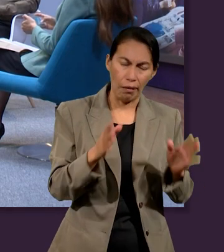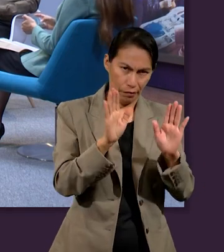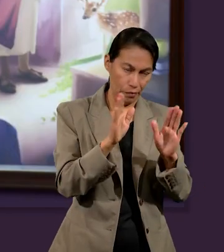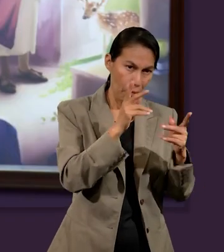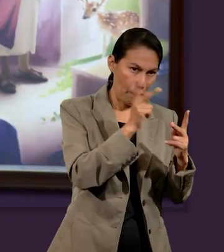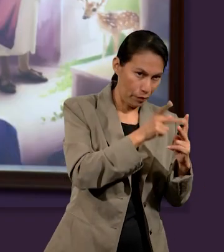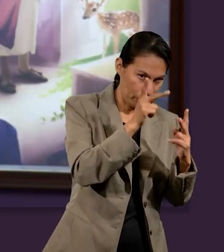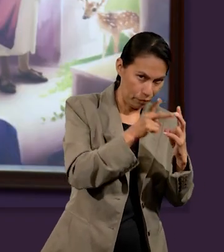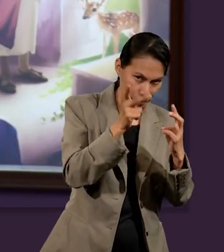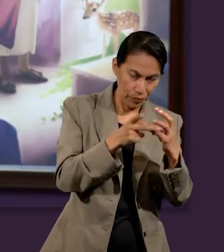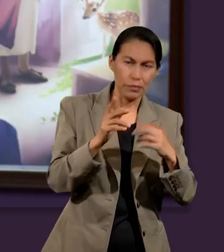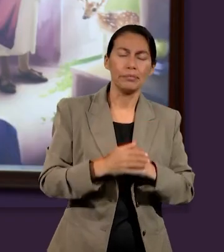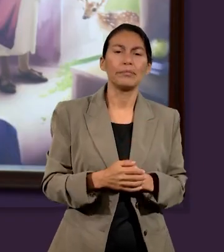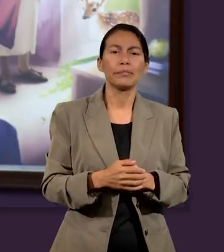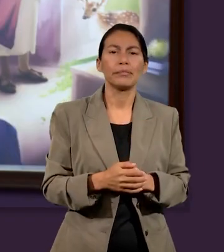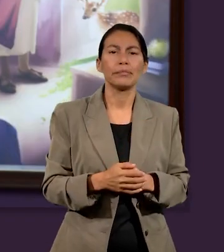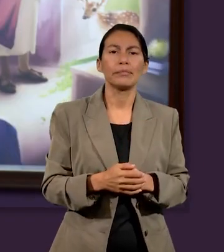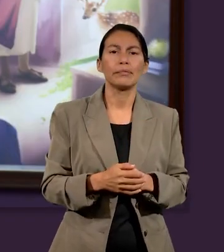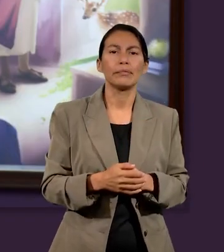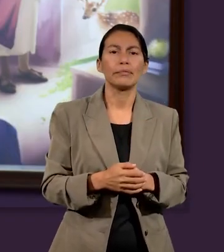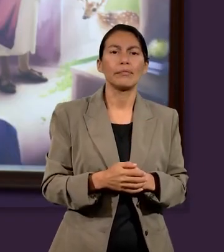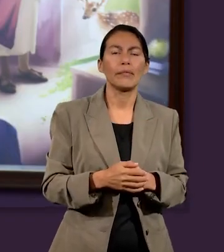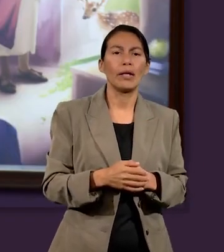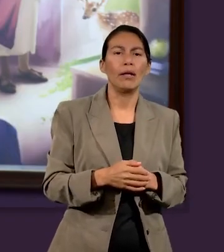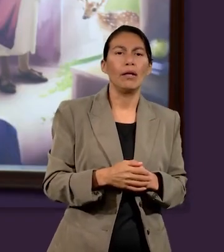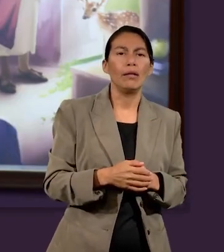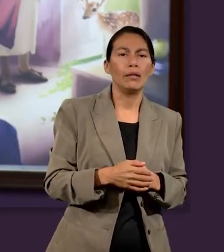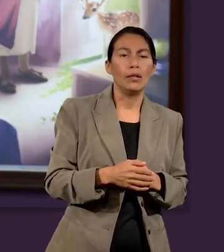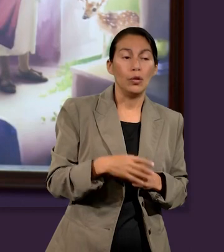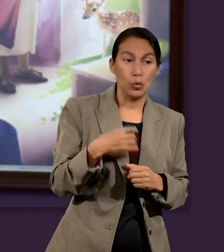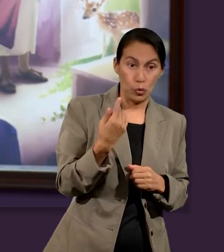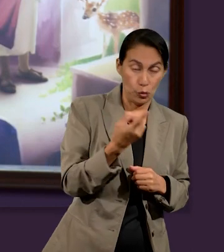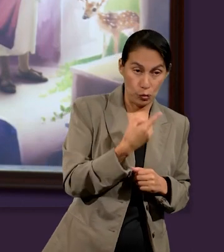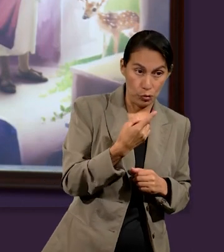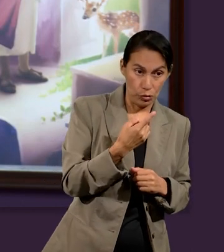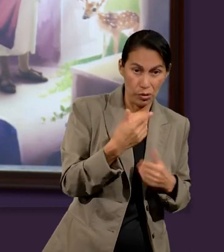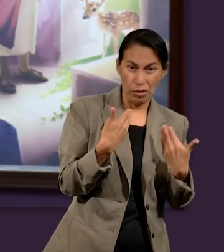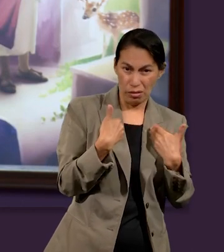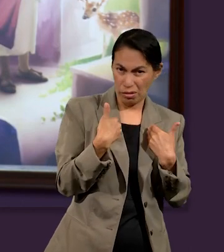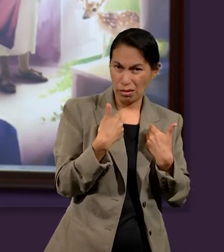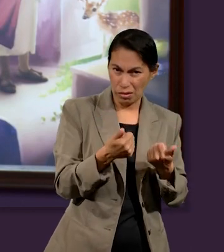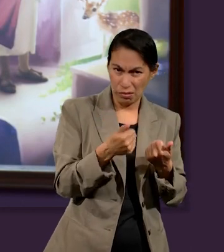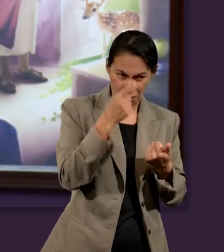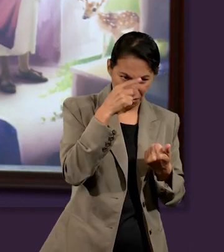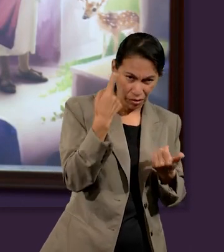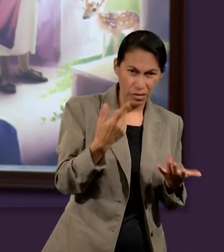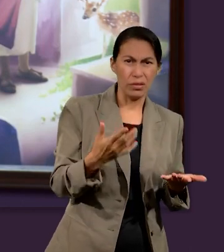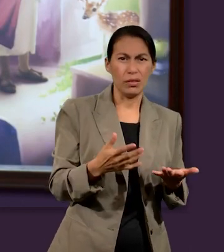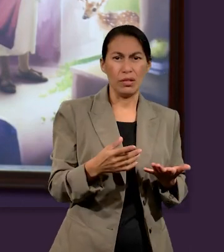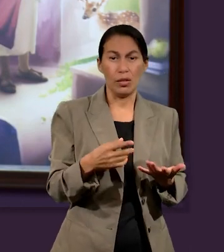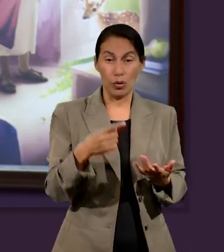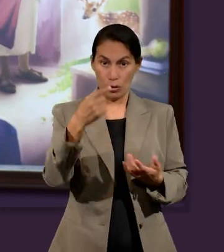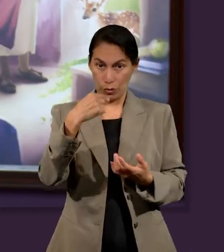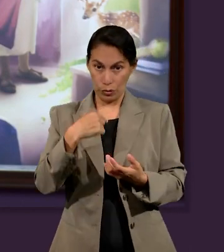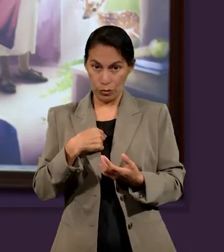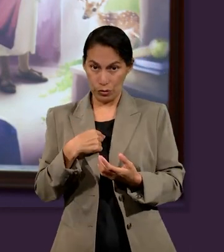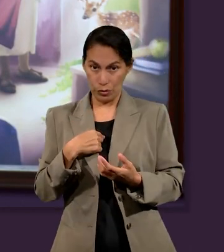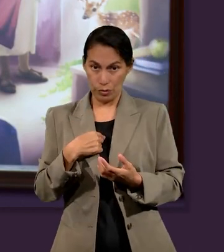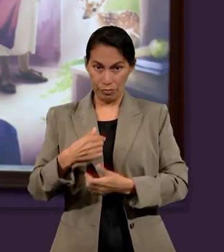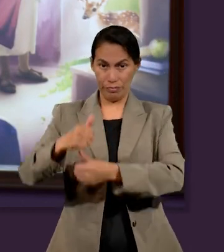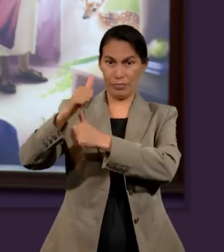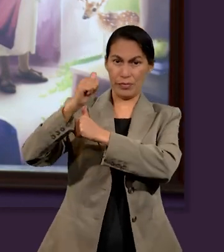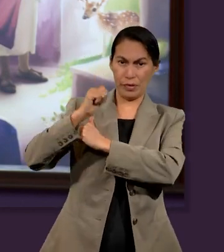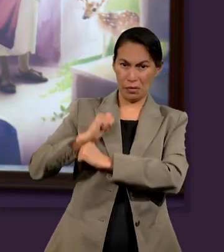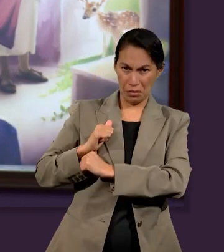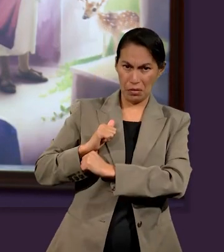¿qué pasó? Entonces, el espíritu le contó el futuro. Bueno, vamos por partes. Creo que no